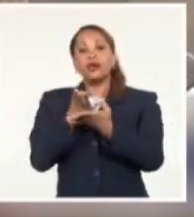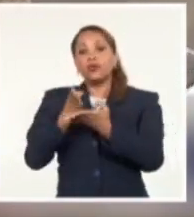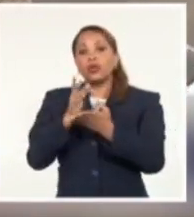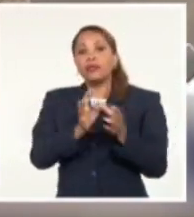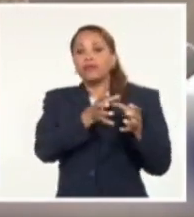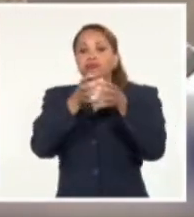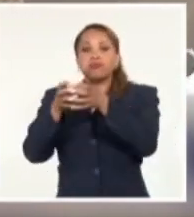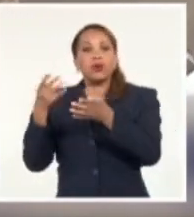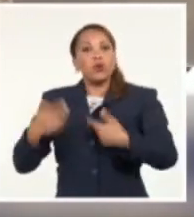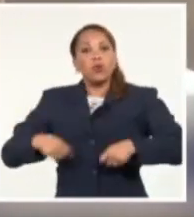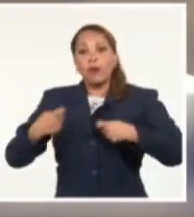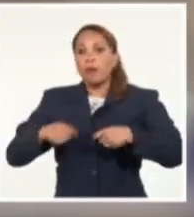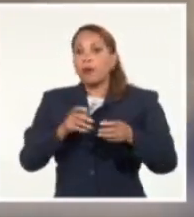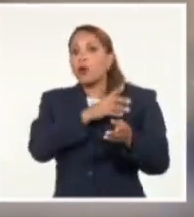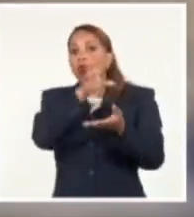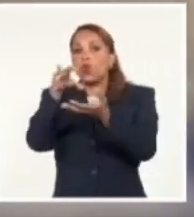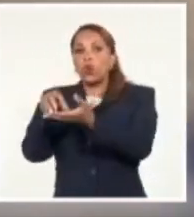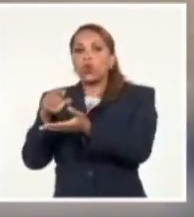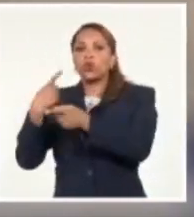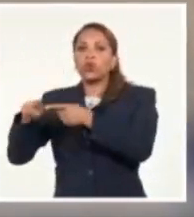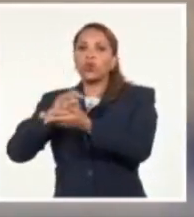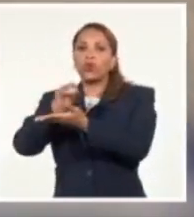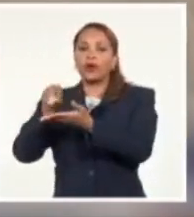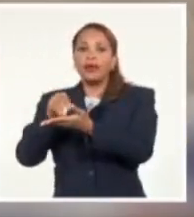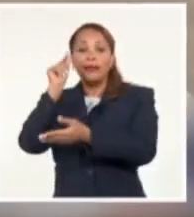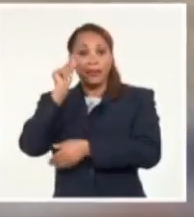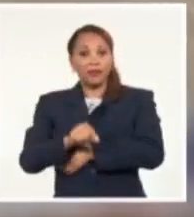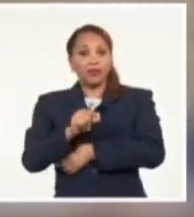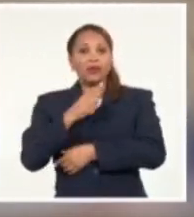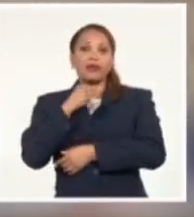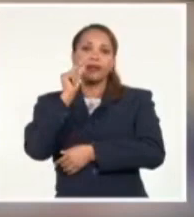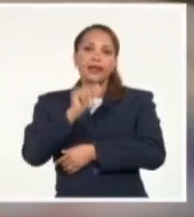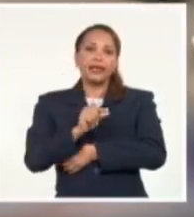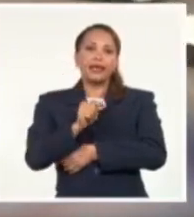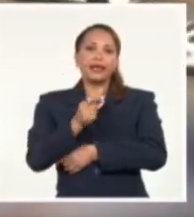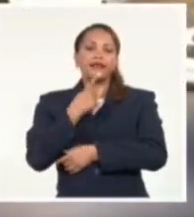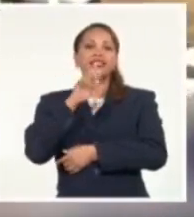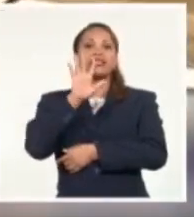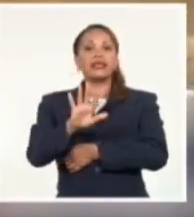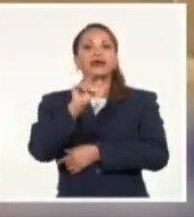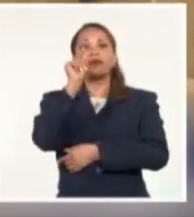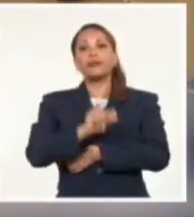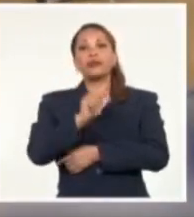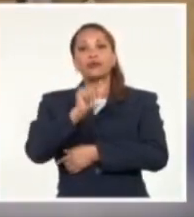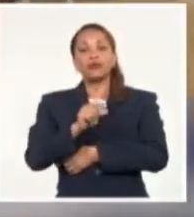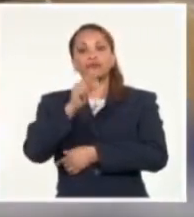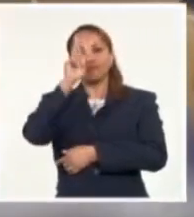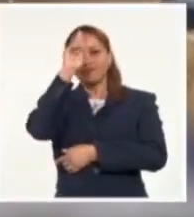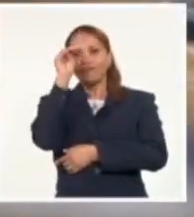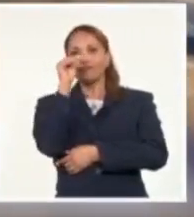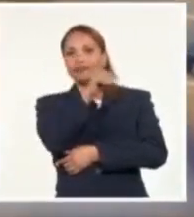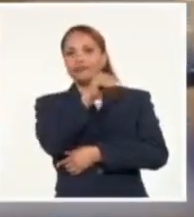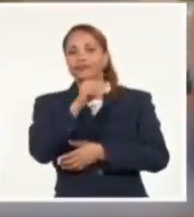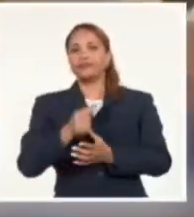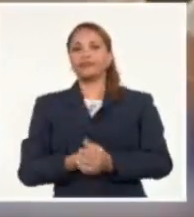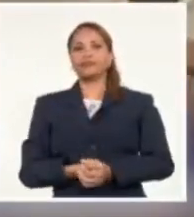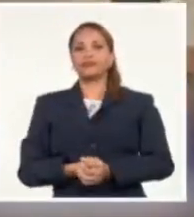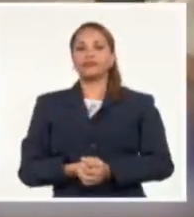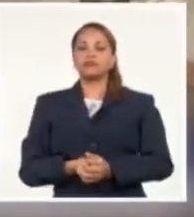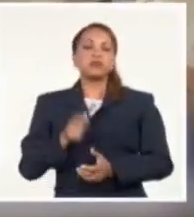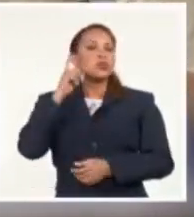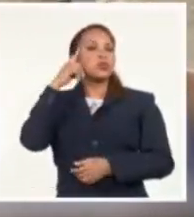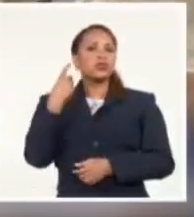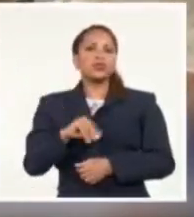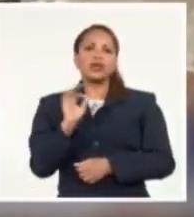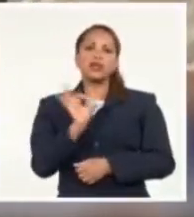evacuados a lugares seguros. El agresor es una de las víctimas mortales y al menos cinco personas fueron hospitalizadas. De momento no se ha